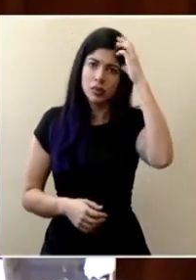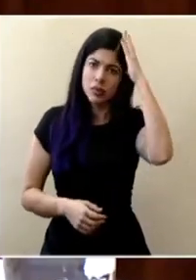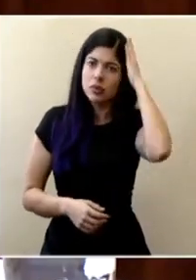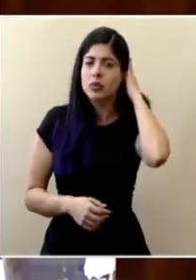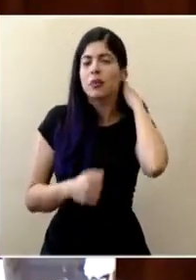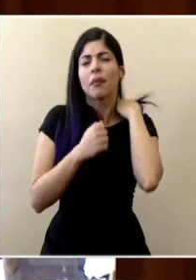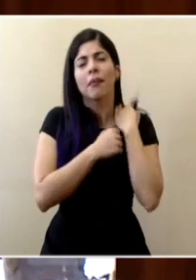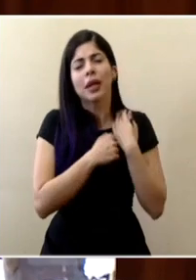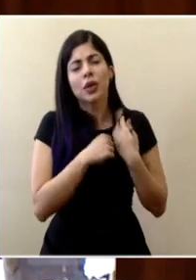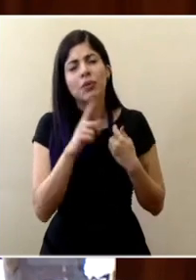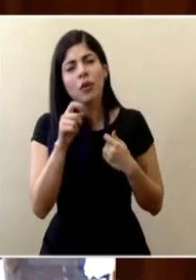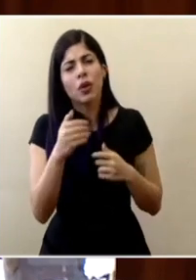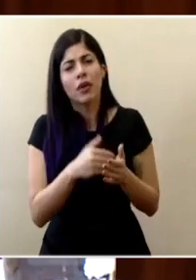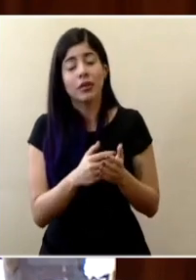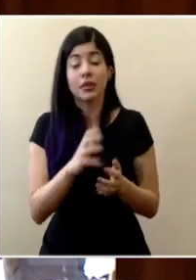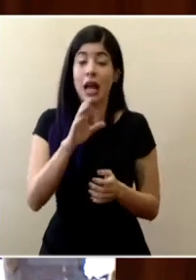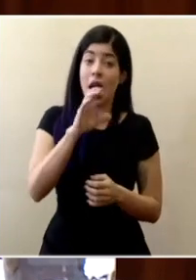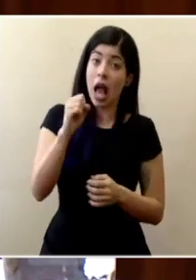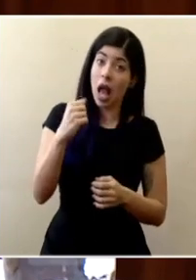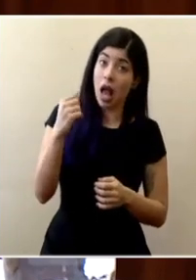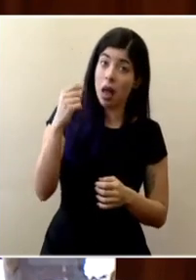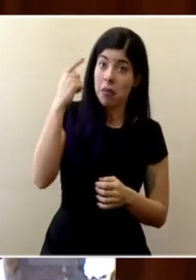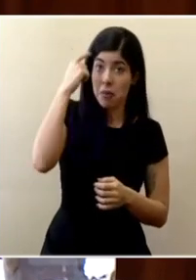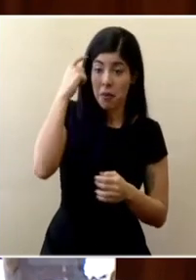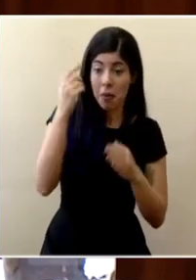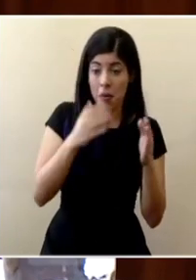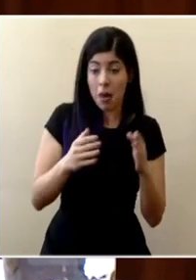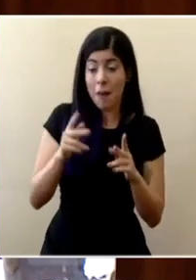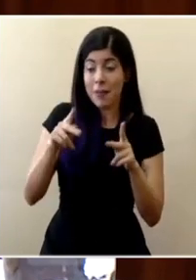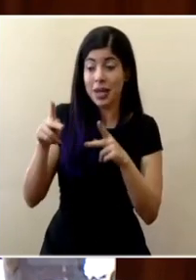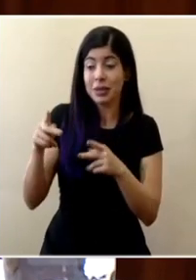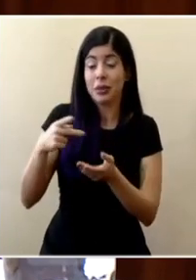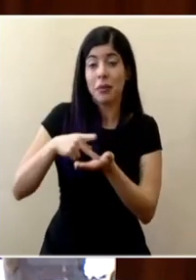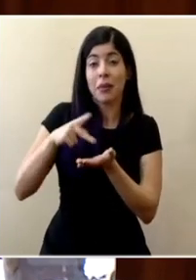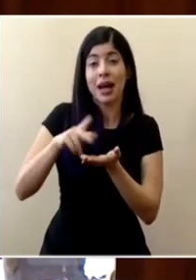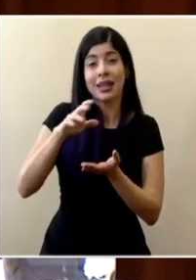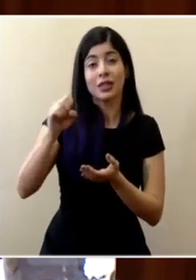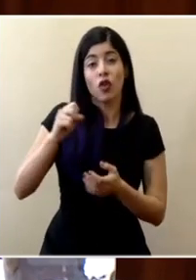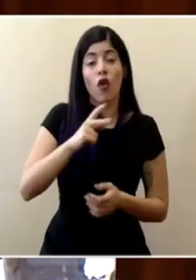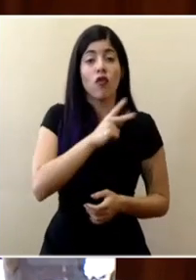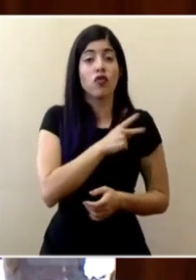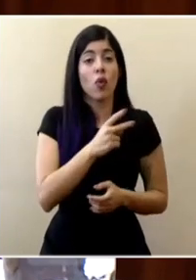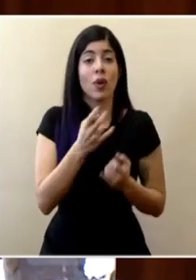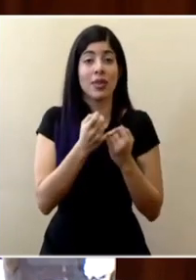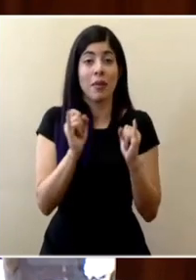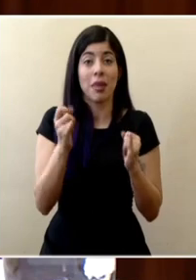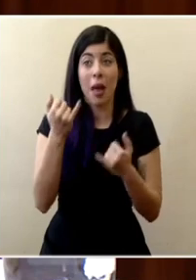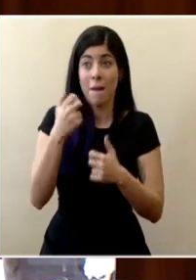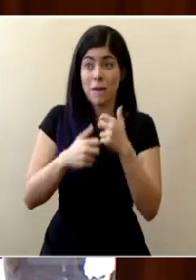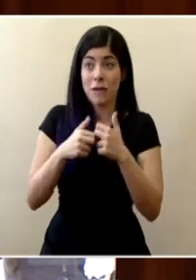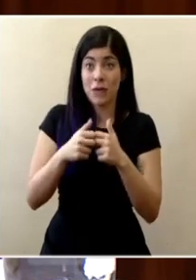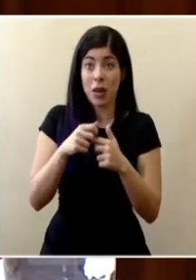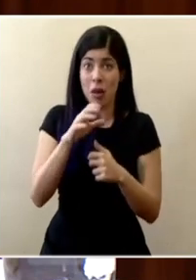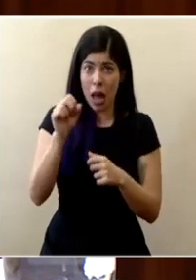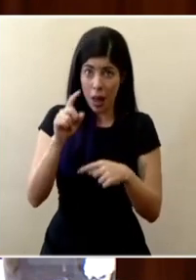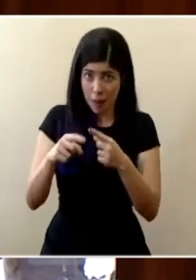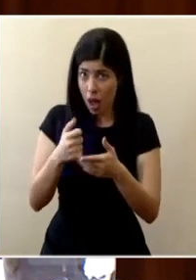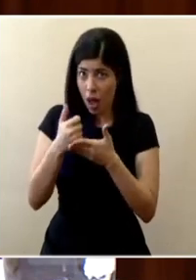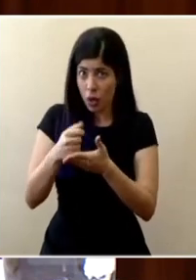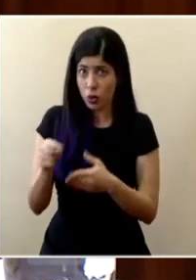Perdón otra vez Si la Caja tiene contemplado ayudar a quienes pagan seguro voluntario e independiente debido a la crisis que afrontamos